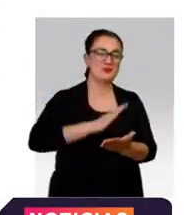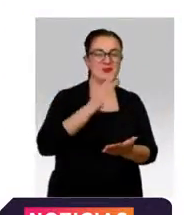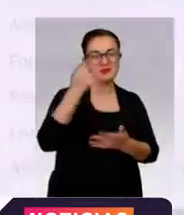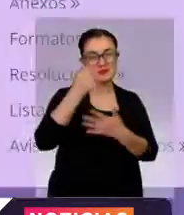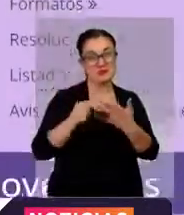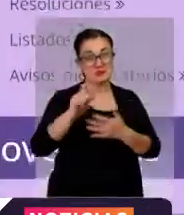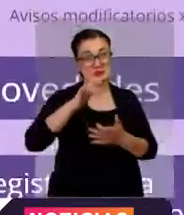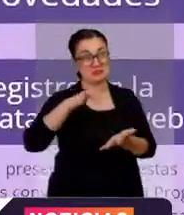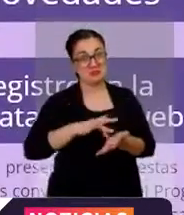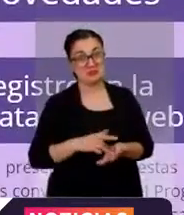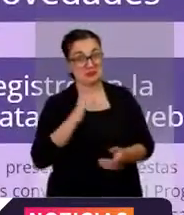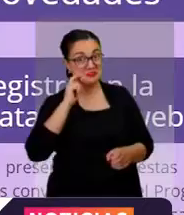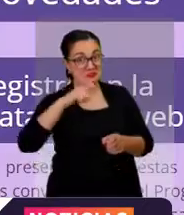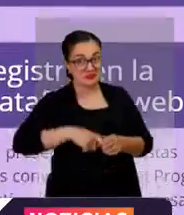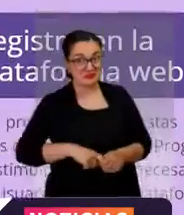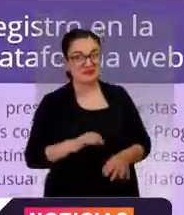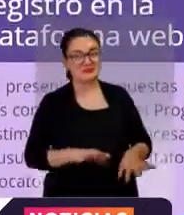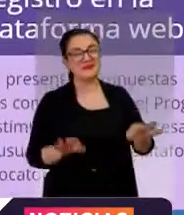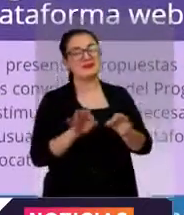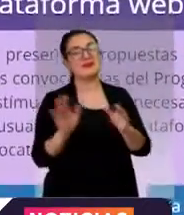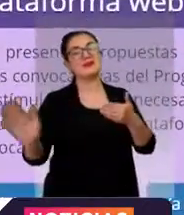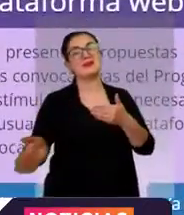postularse. La convocatoria cierra este 21 de abril.